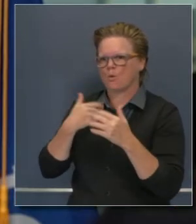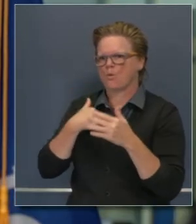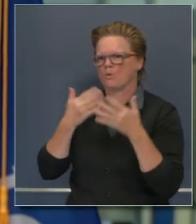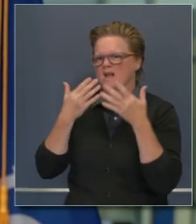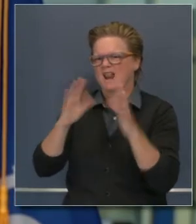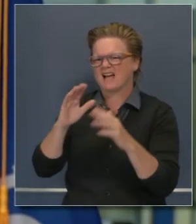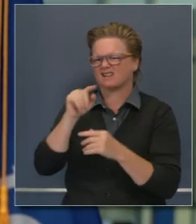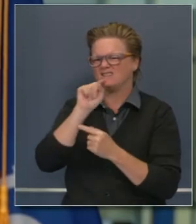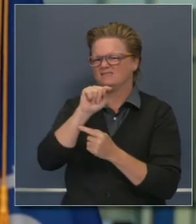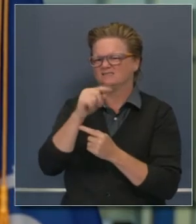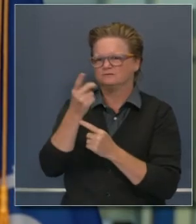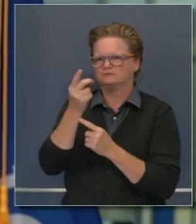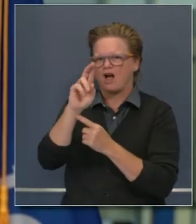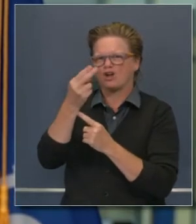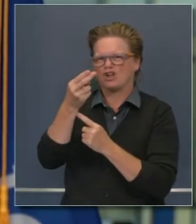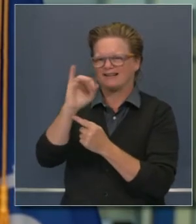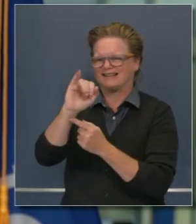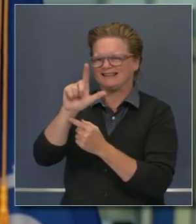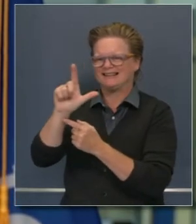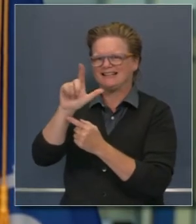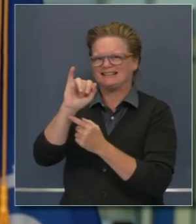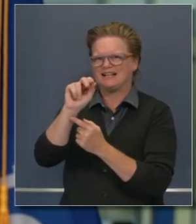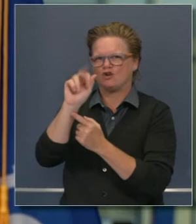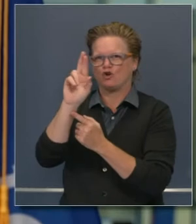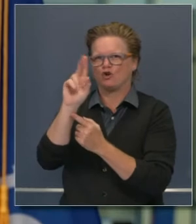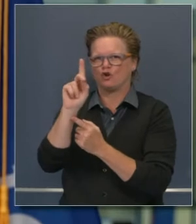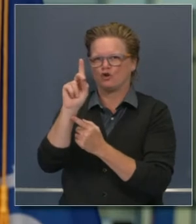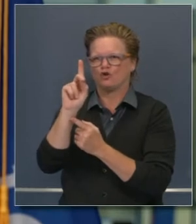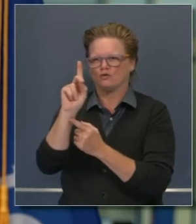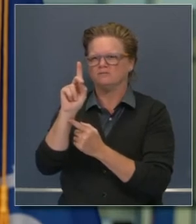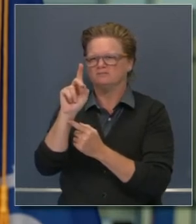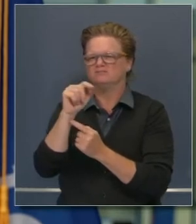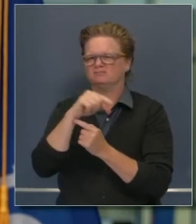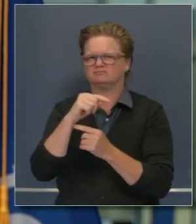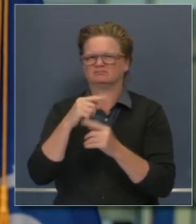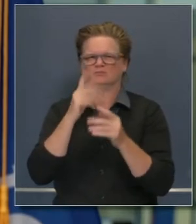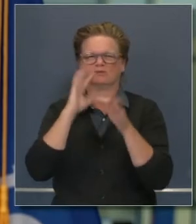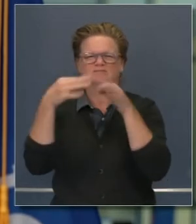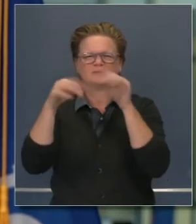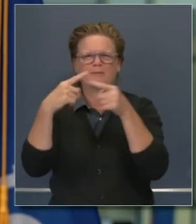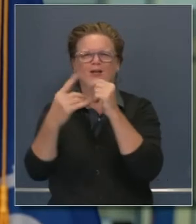pediré a la directora Heller que nos dé mayor información al respecto.